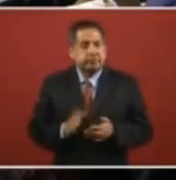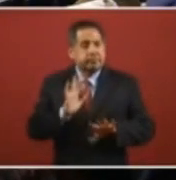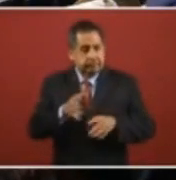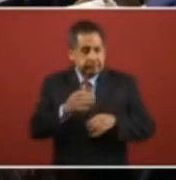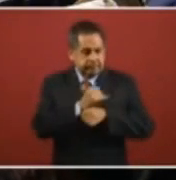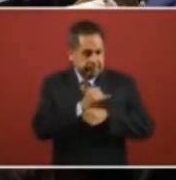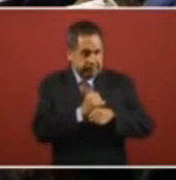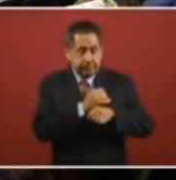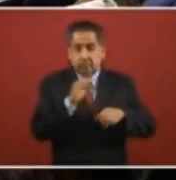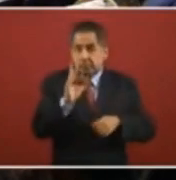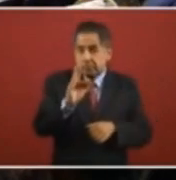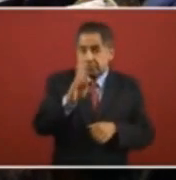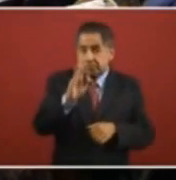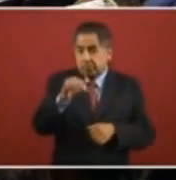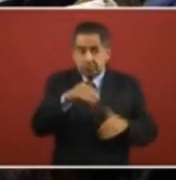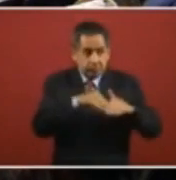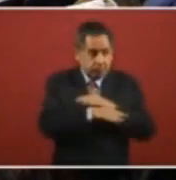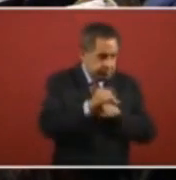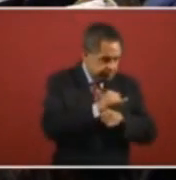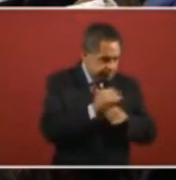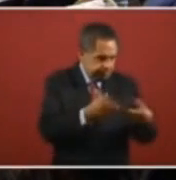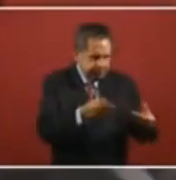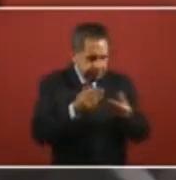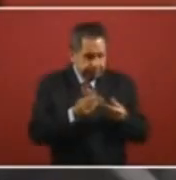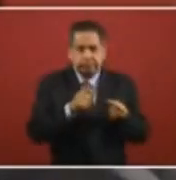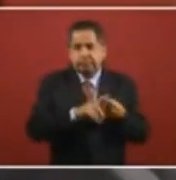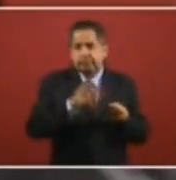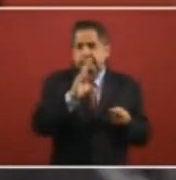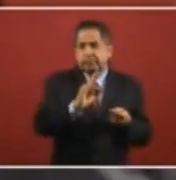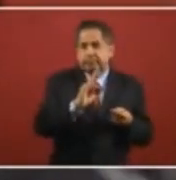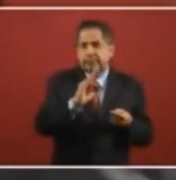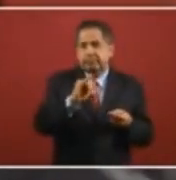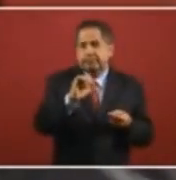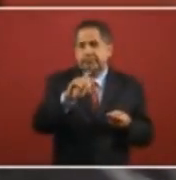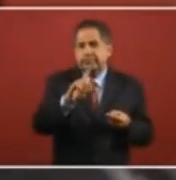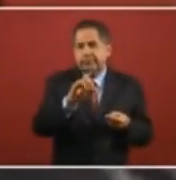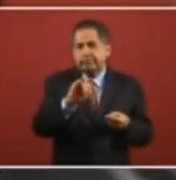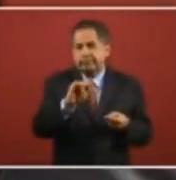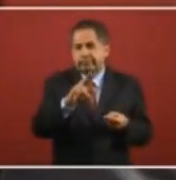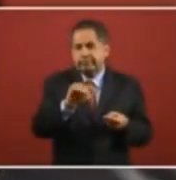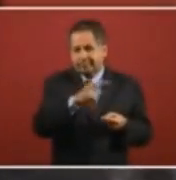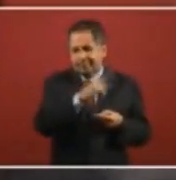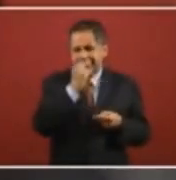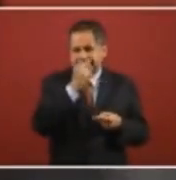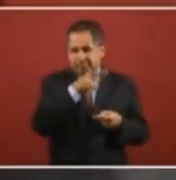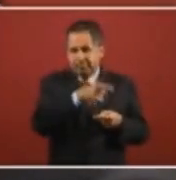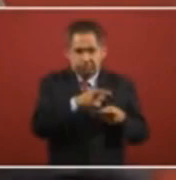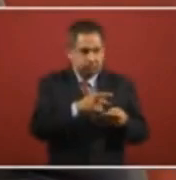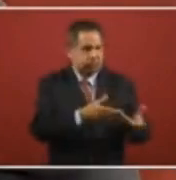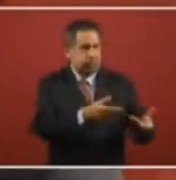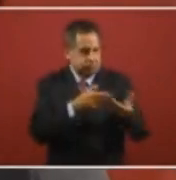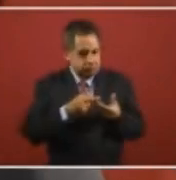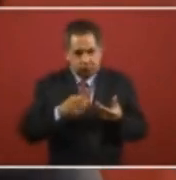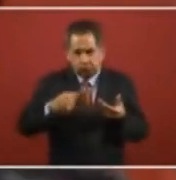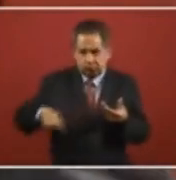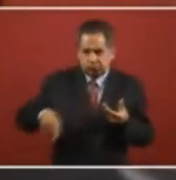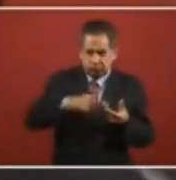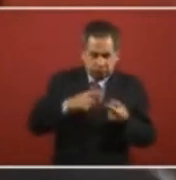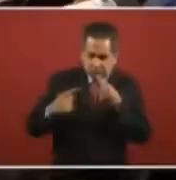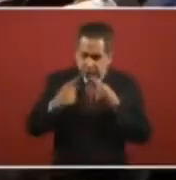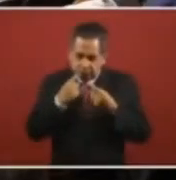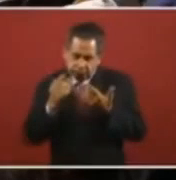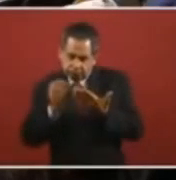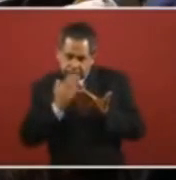investigación del FBI, sí tenemos acceso al fiscal de distrito, quien ya nos dijo que vamos a tener, no nosotros, la Fiscalía General de la